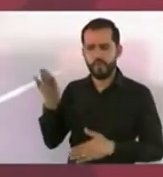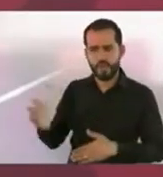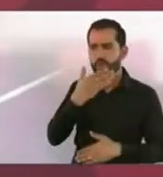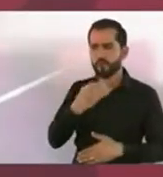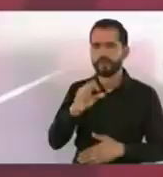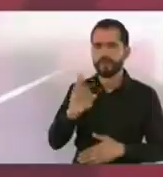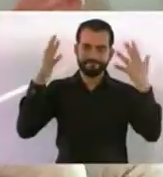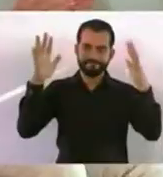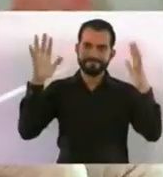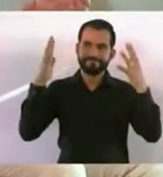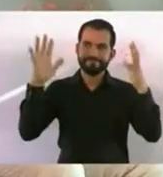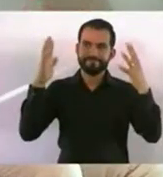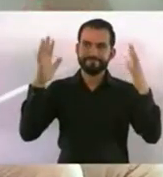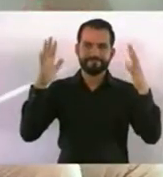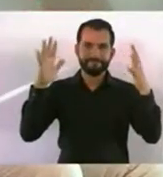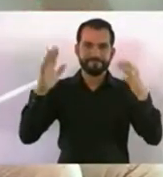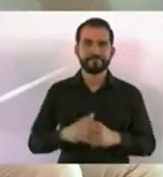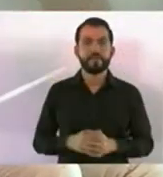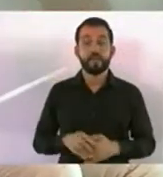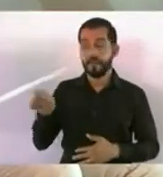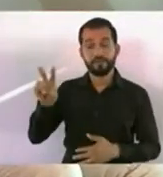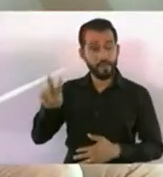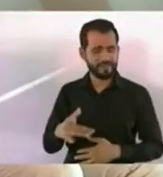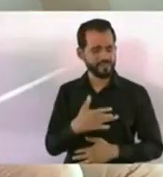Landeros, que está aquí. Que es puro corazón.